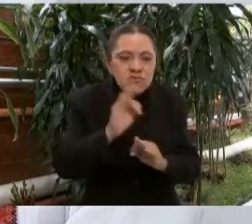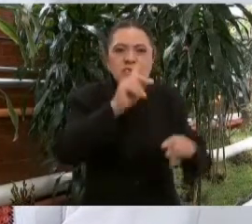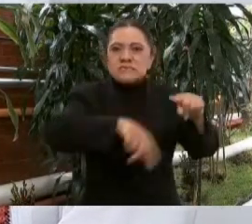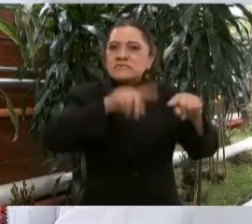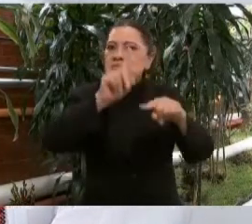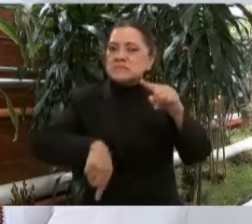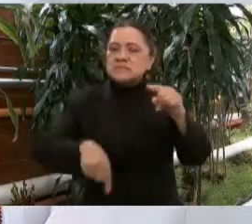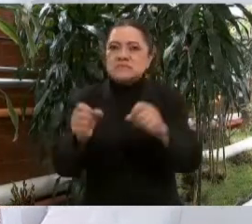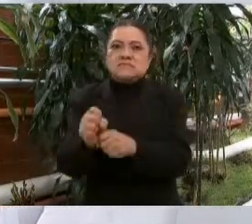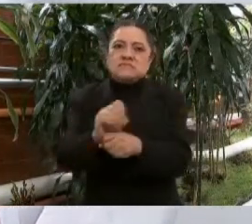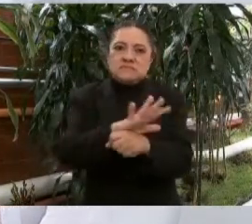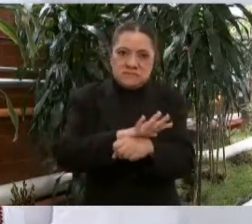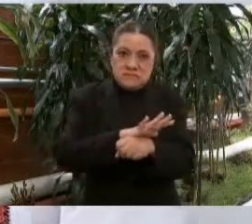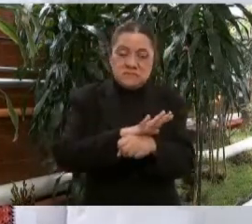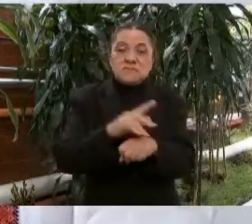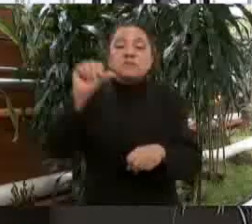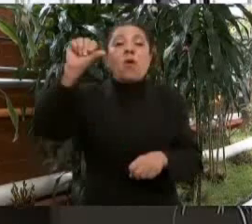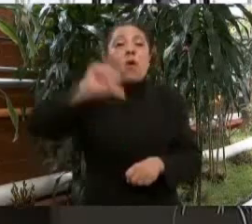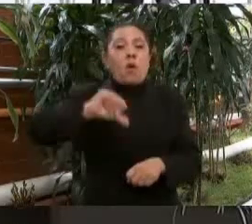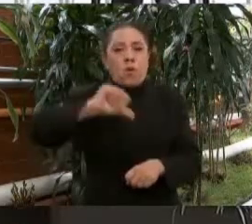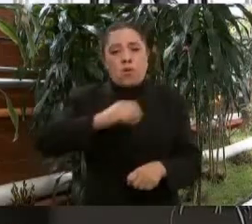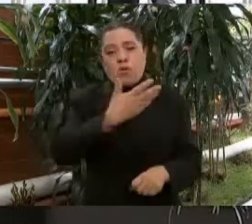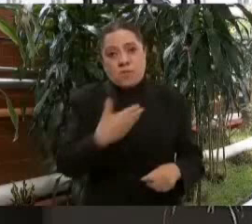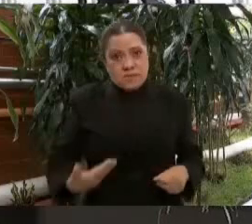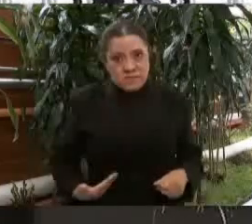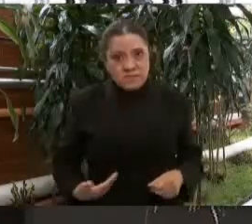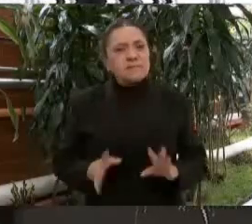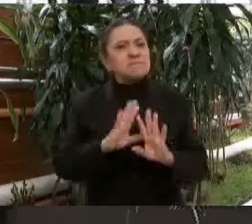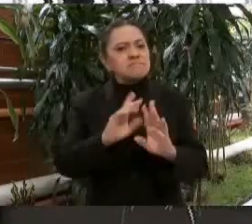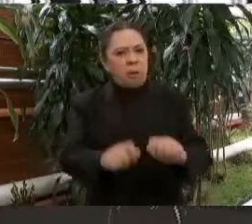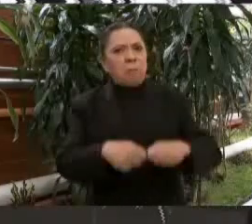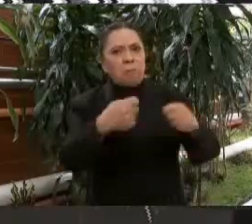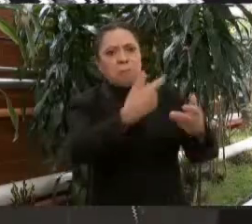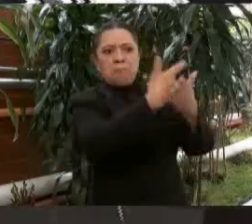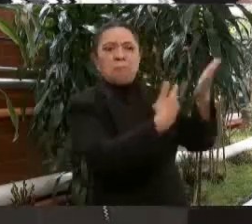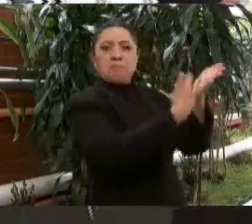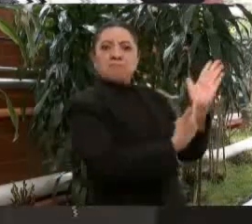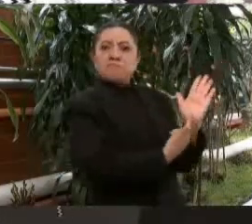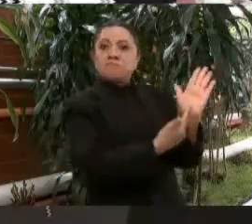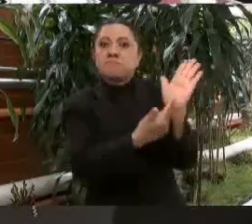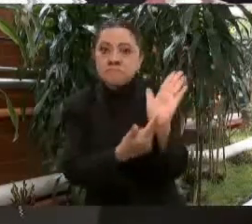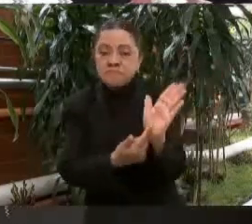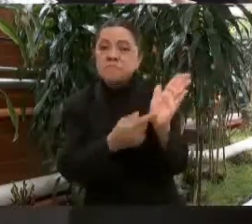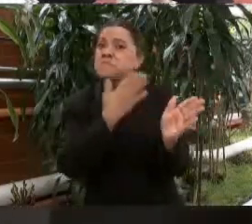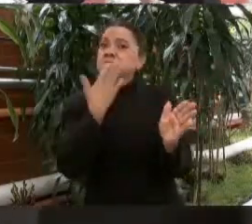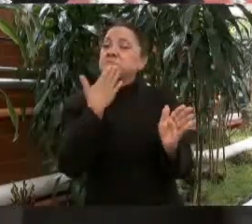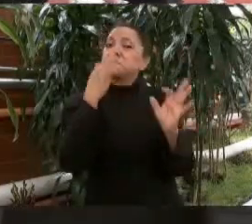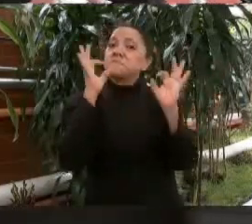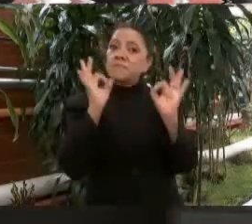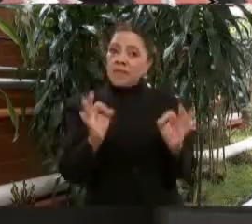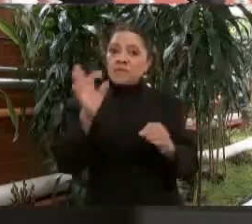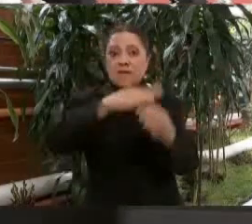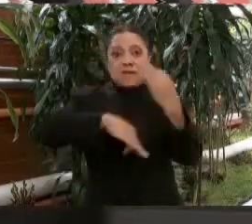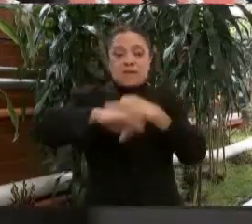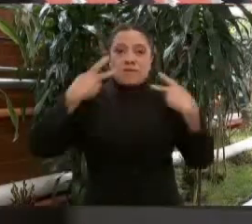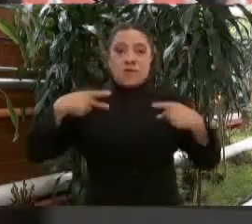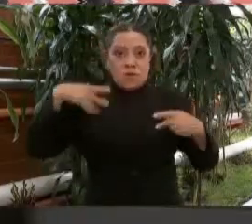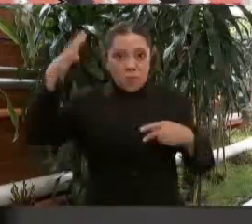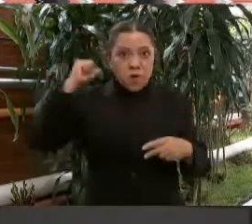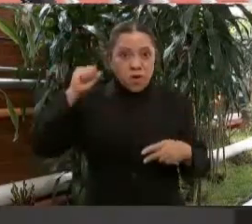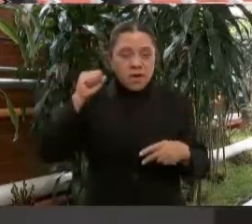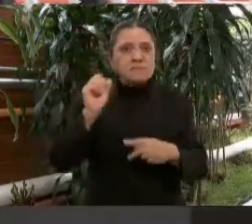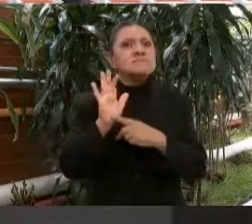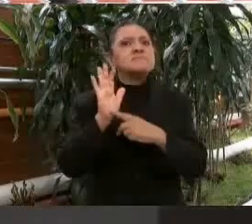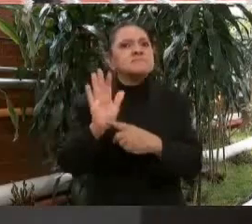Hoy, señor Presidente, entregamos buenas cuentas a los morelenses y demostramos que sí se pueden hacer las cosas